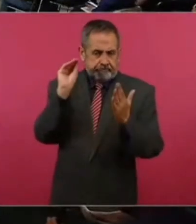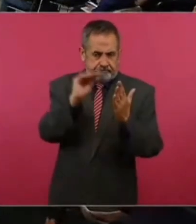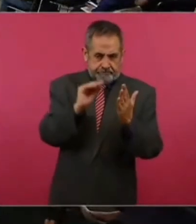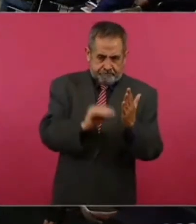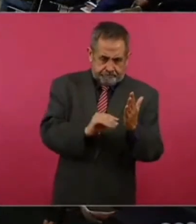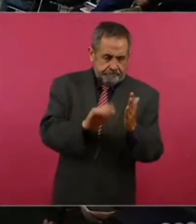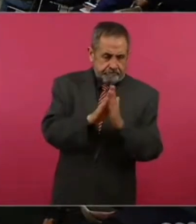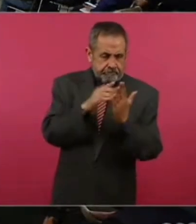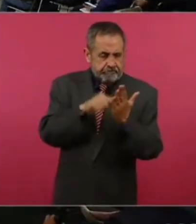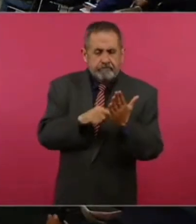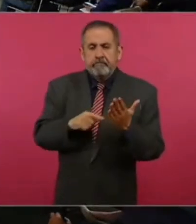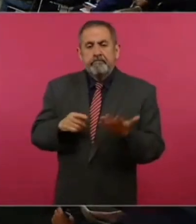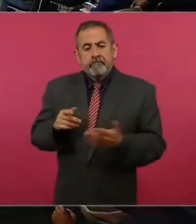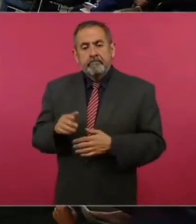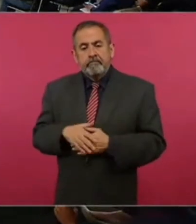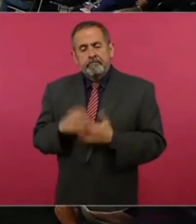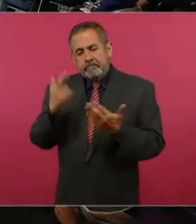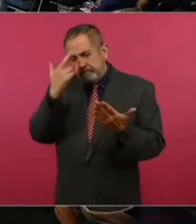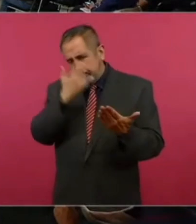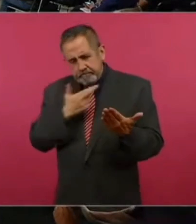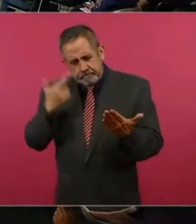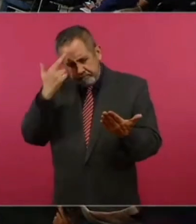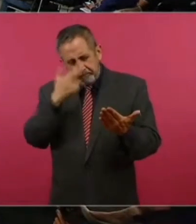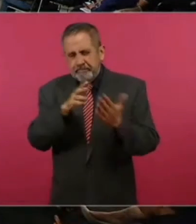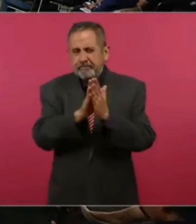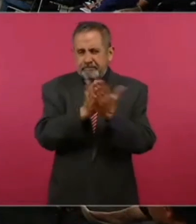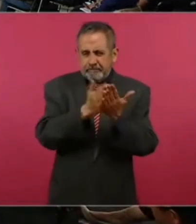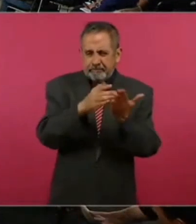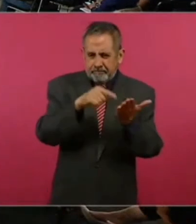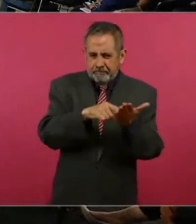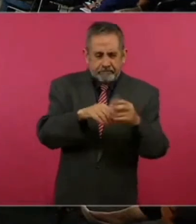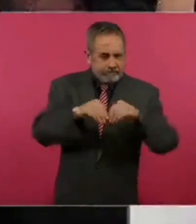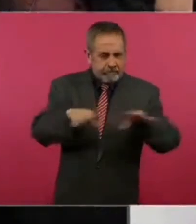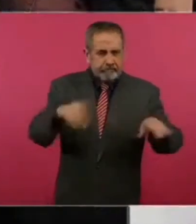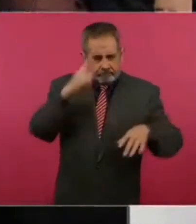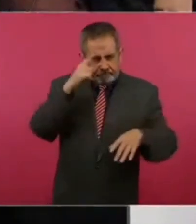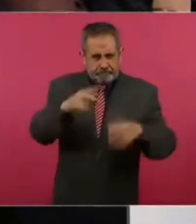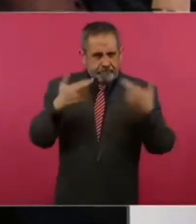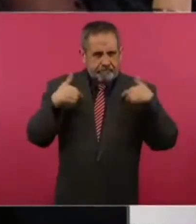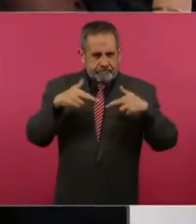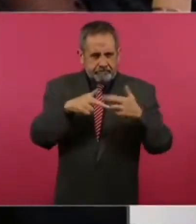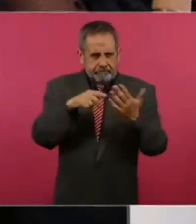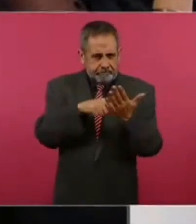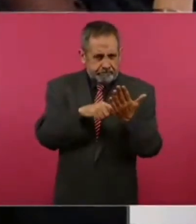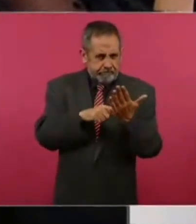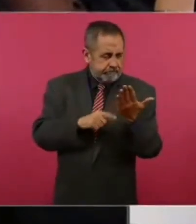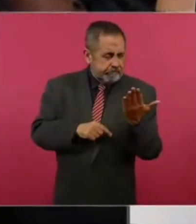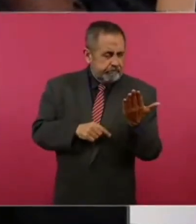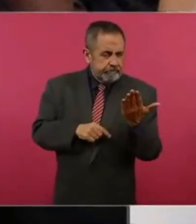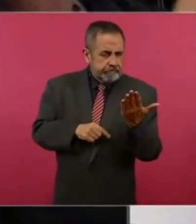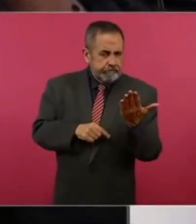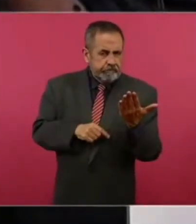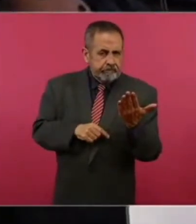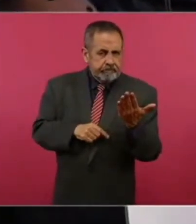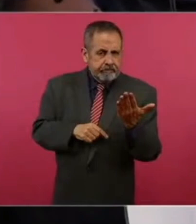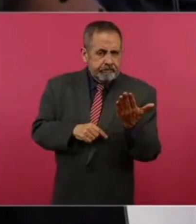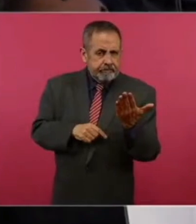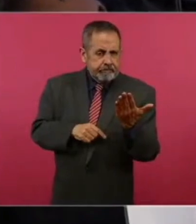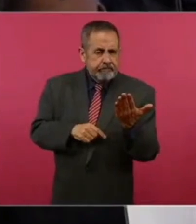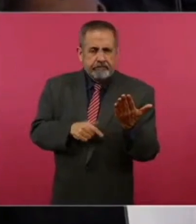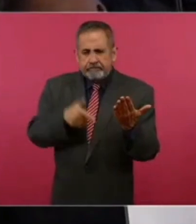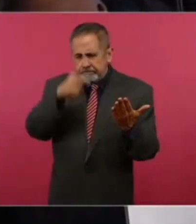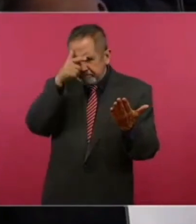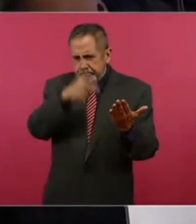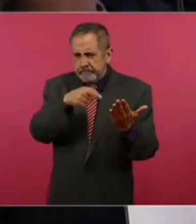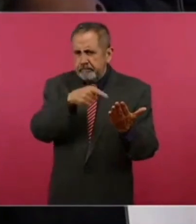En una revisión del llamado Un libro sin recetas para el maestro, para la maestra, pues se